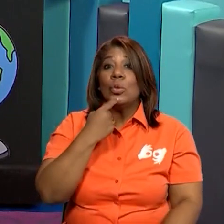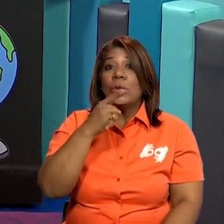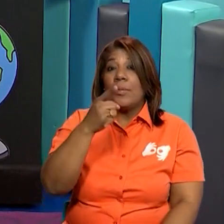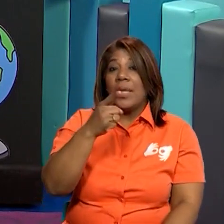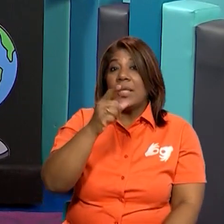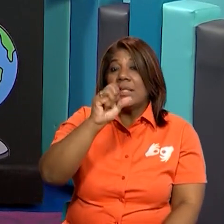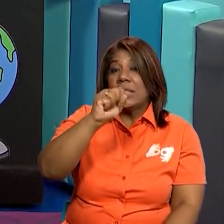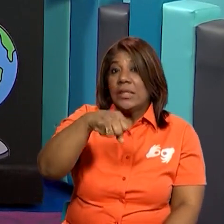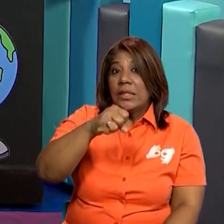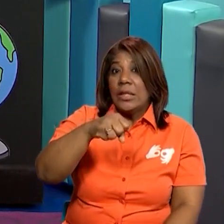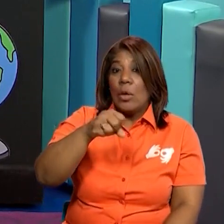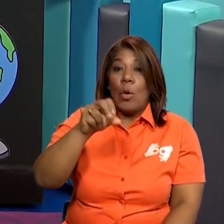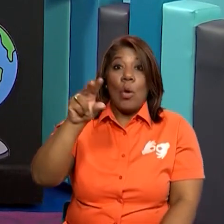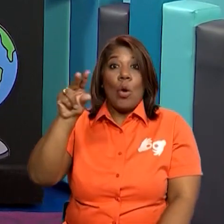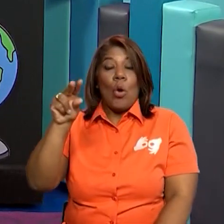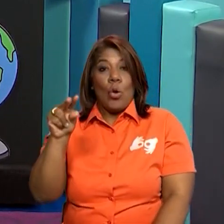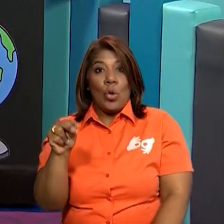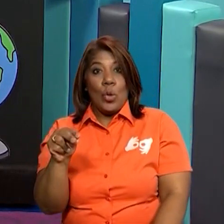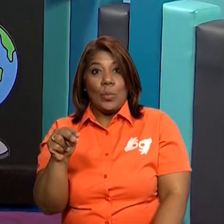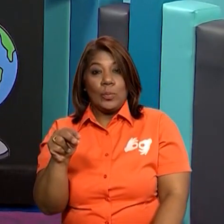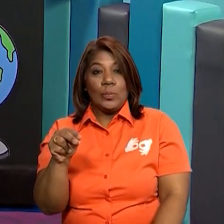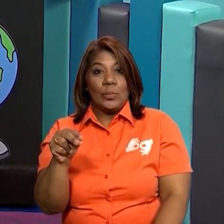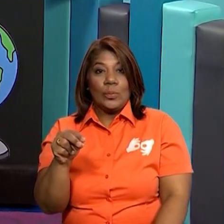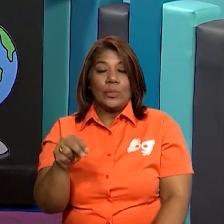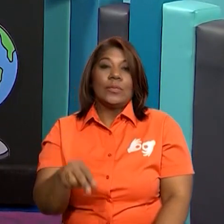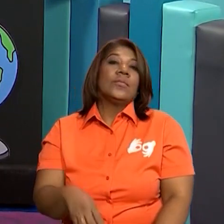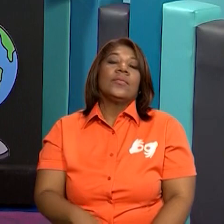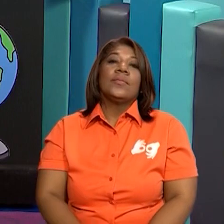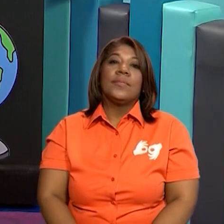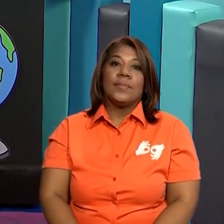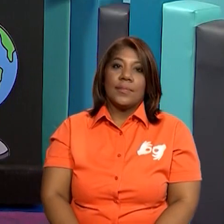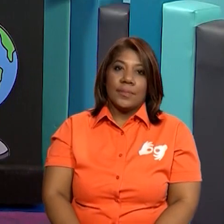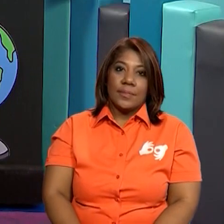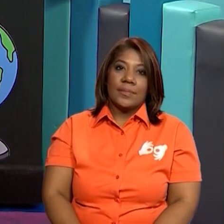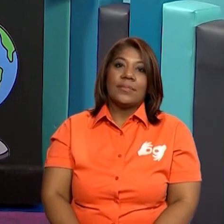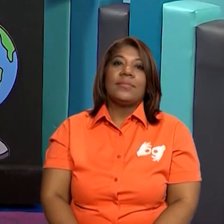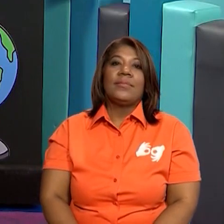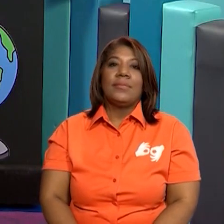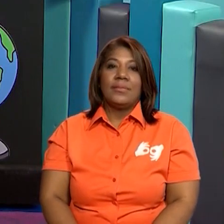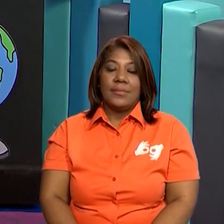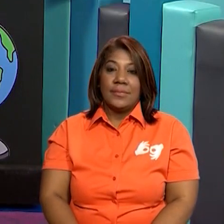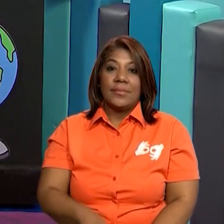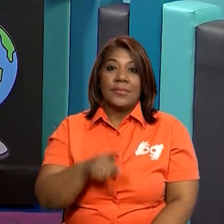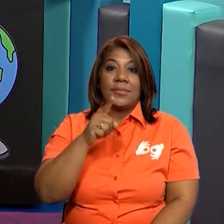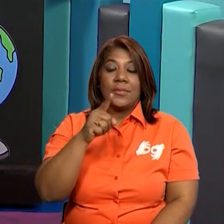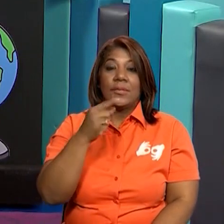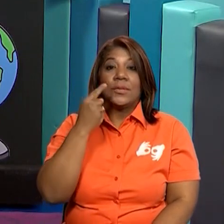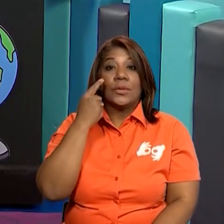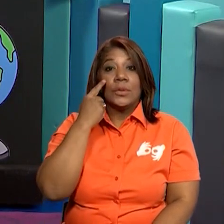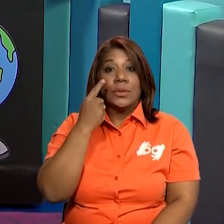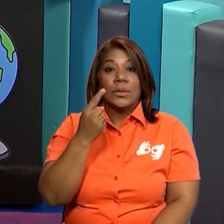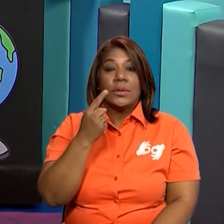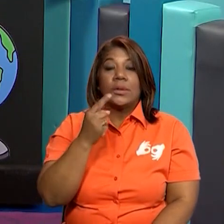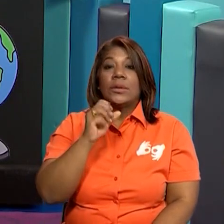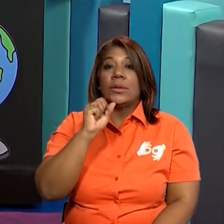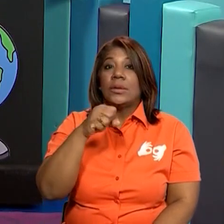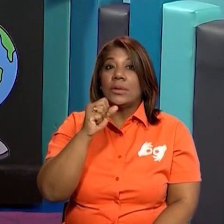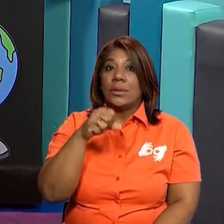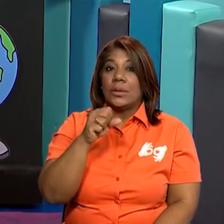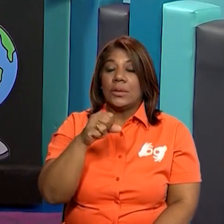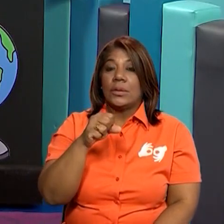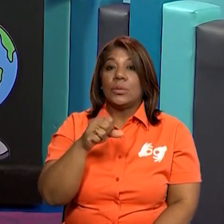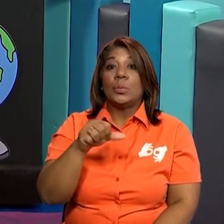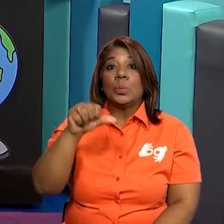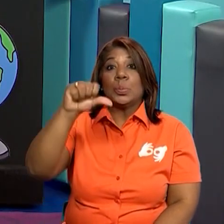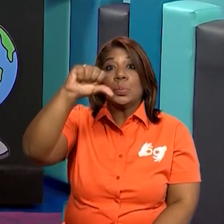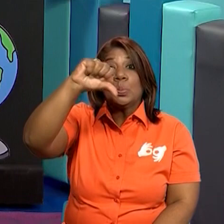decir si, y muestren su pulgar, si pertenecen a las monedas de circulación en Panamá y no,